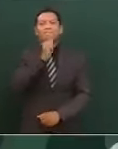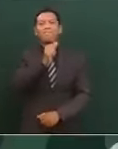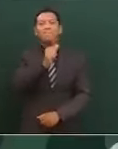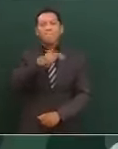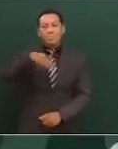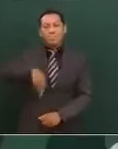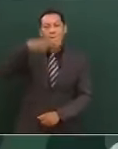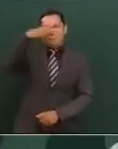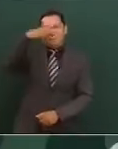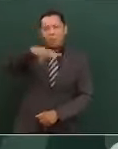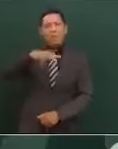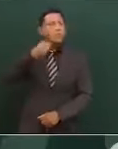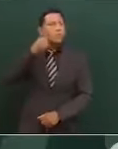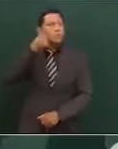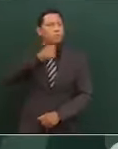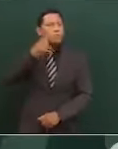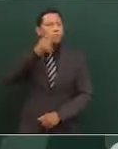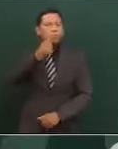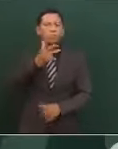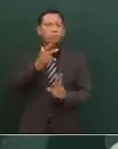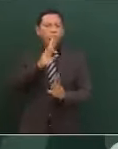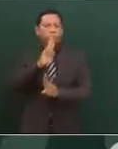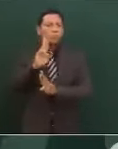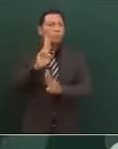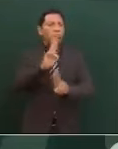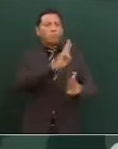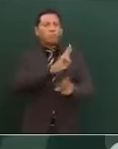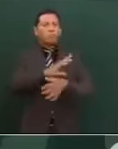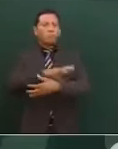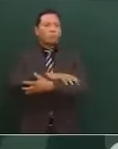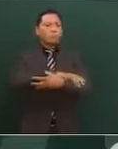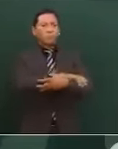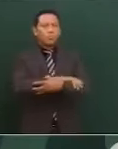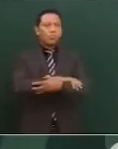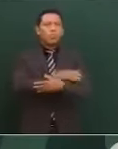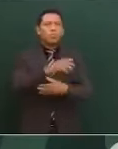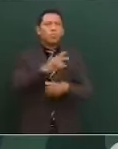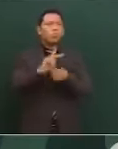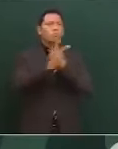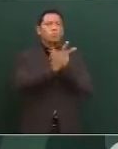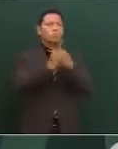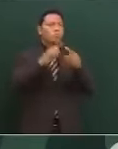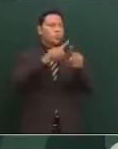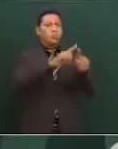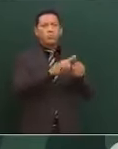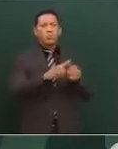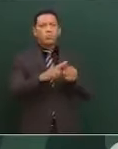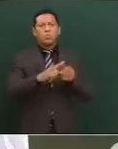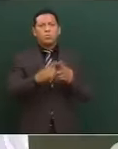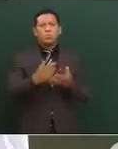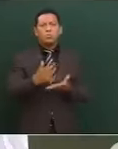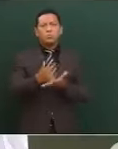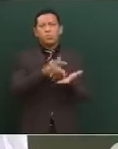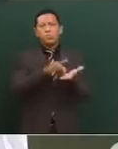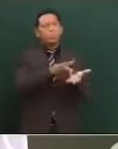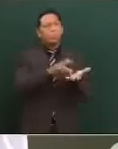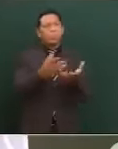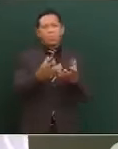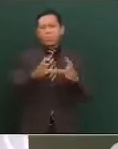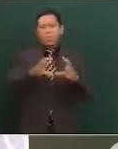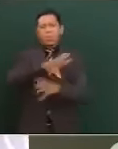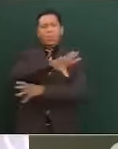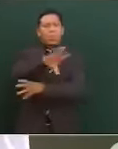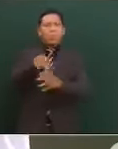México siempre ha sido solidario con Cuba y con todos los pueblos del mundo.